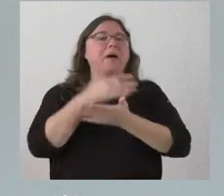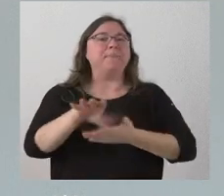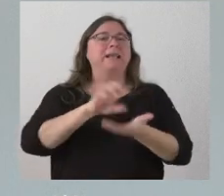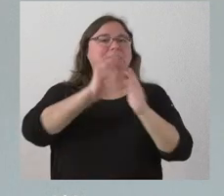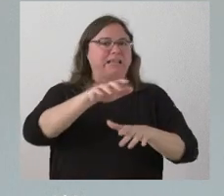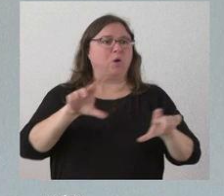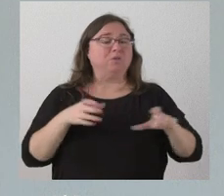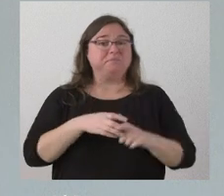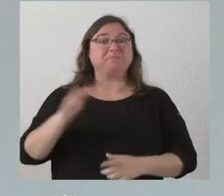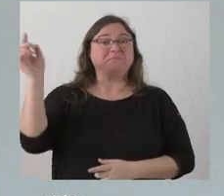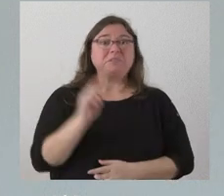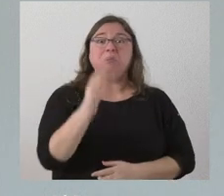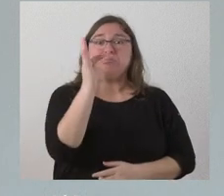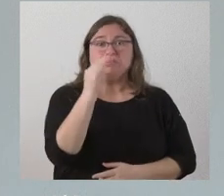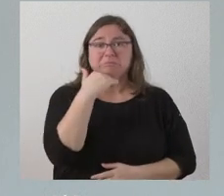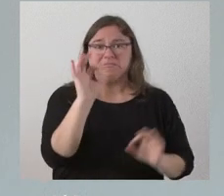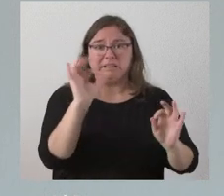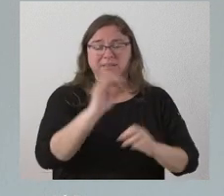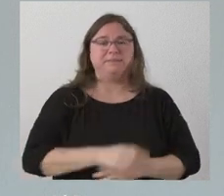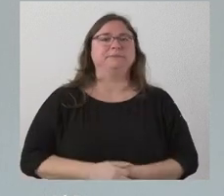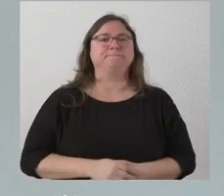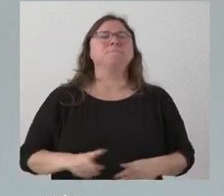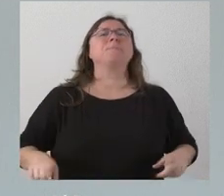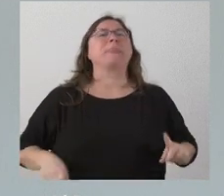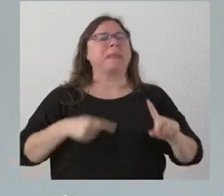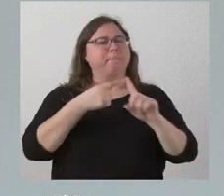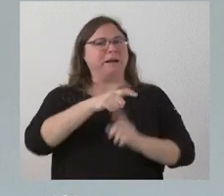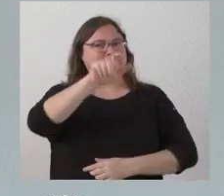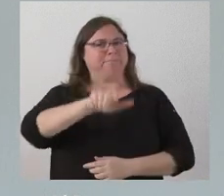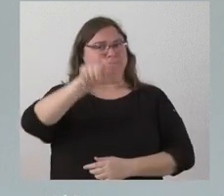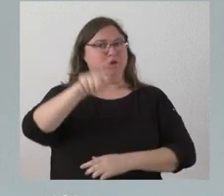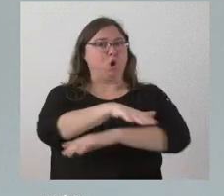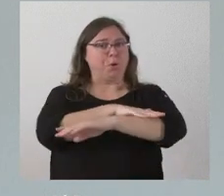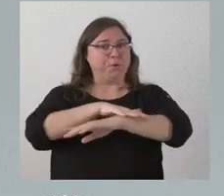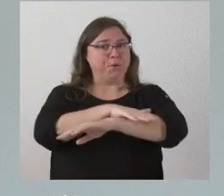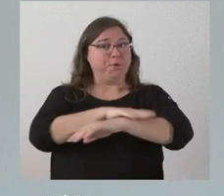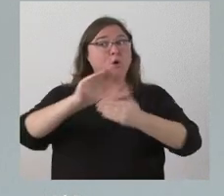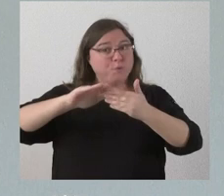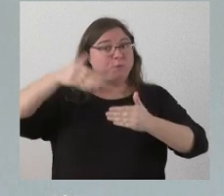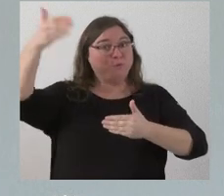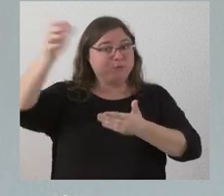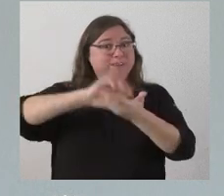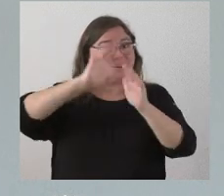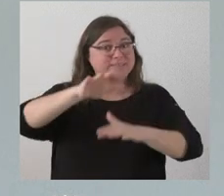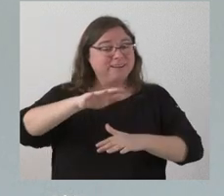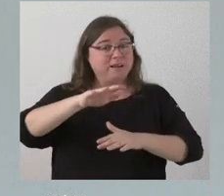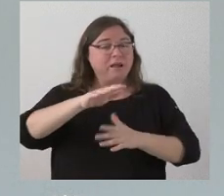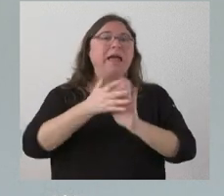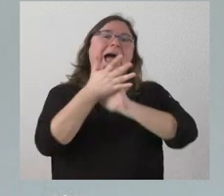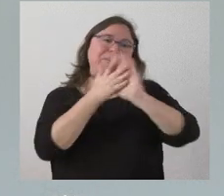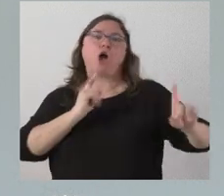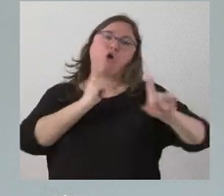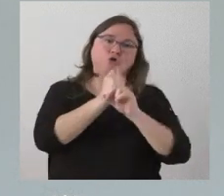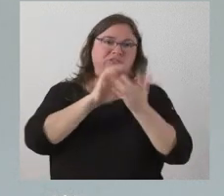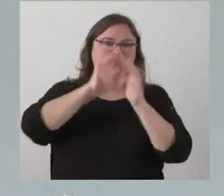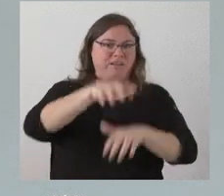traer algo positivo a nuestra comunidad autónoma pero es que luego ha habido personas del Gobierno que fuera de Castilla y León se han dirigido también contra Castilla y